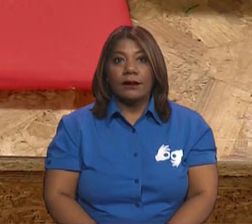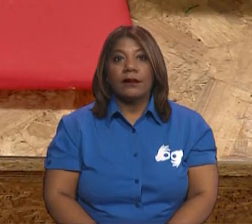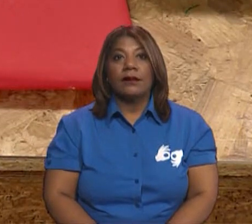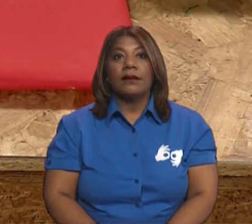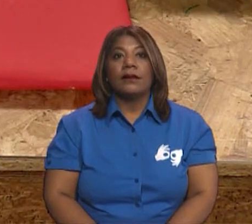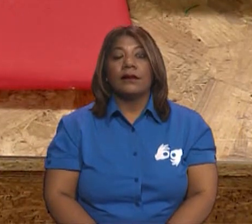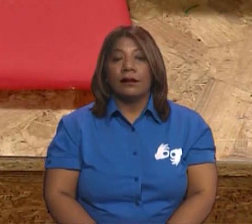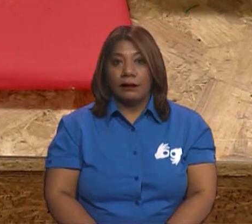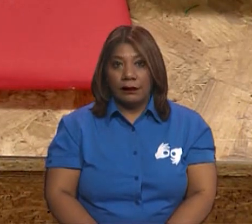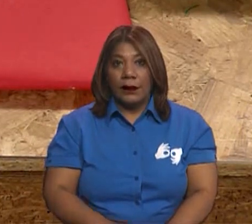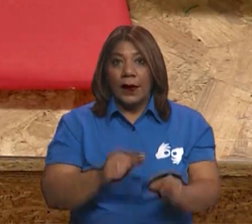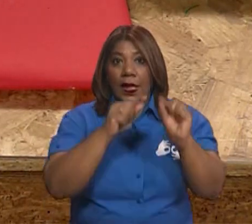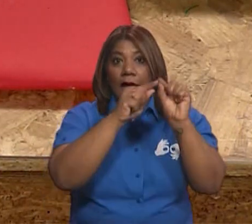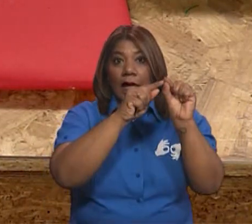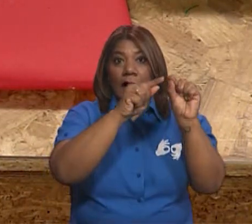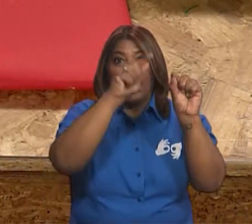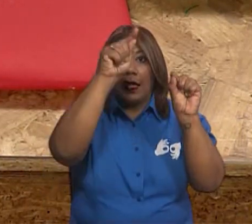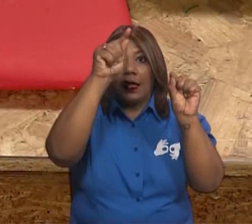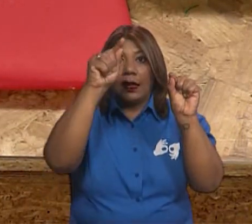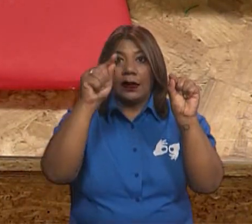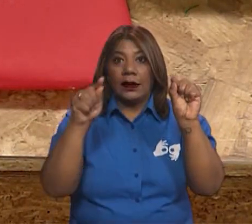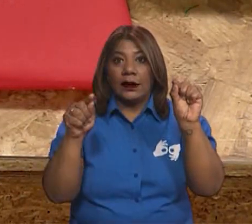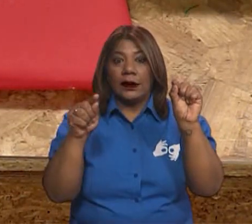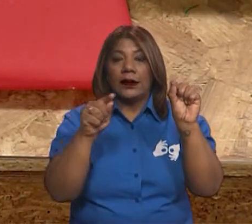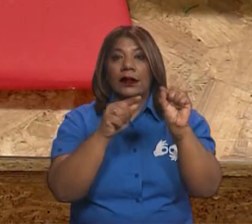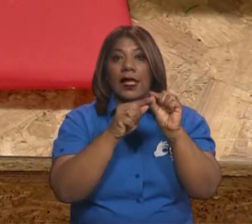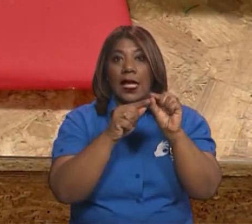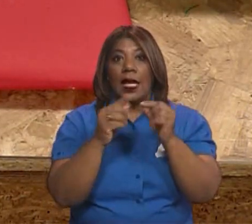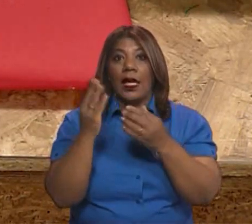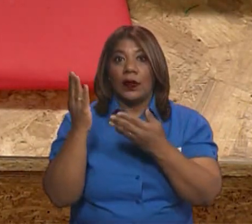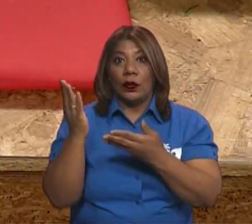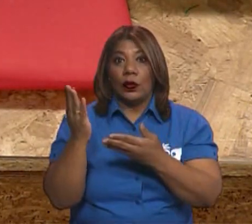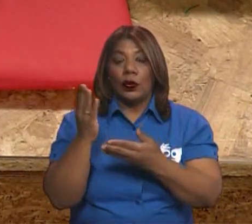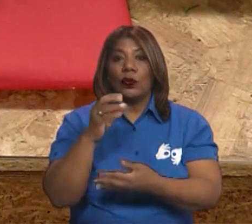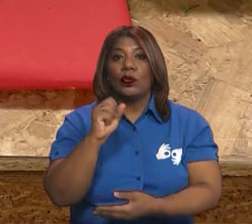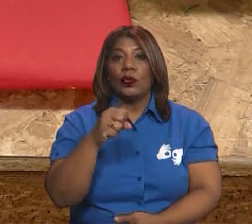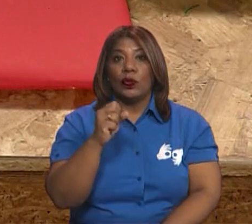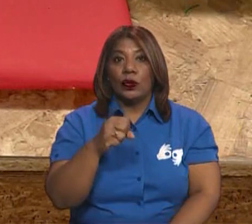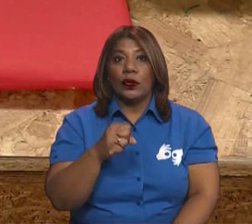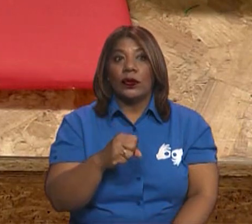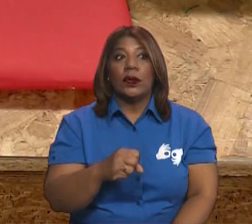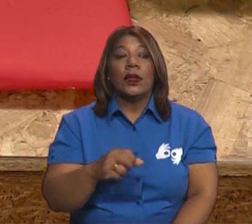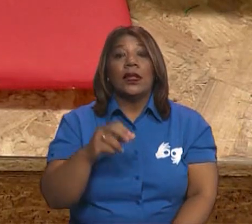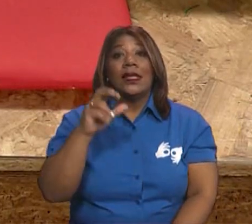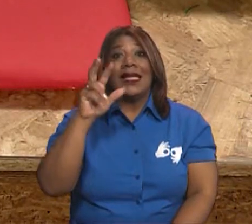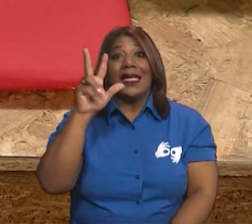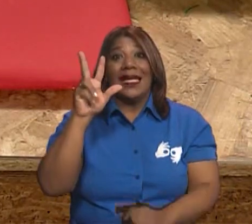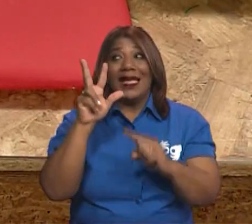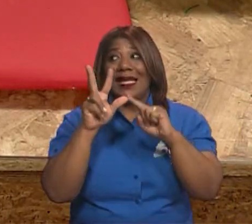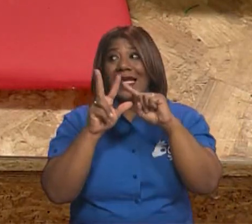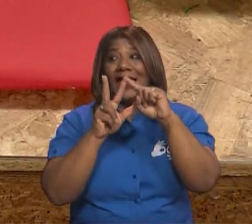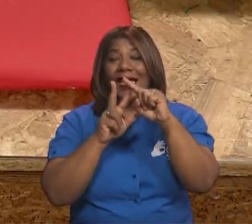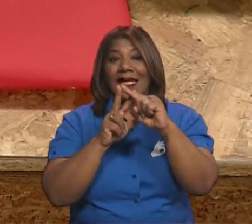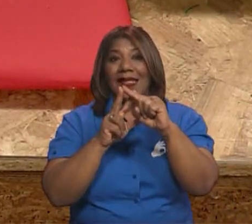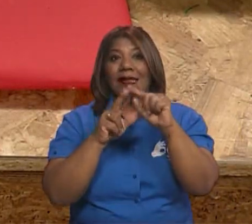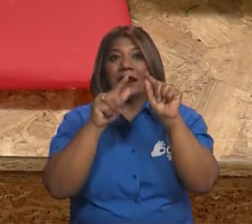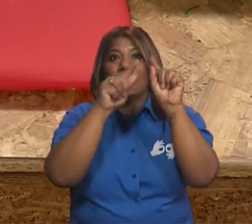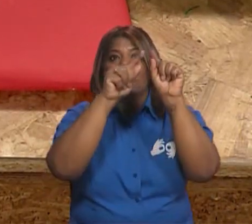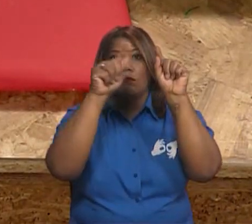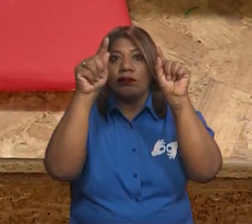el triángulo. ¿Por qué forma parte de un polígono? Porque tiene tres lados, ¿verdad?